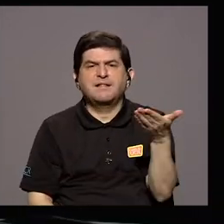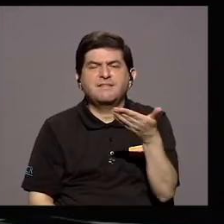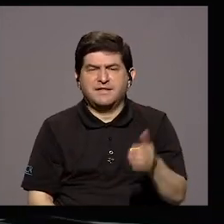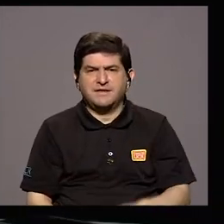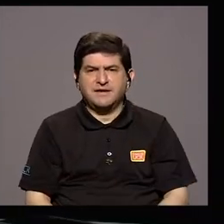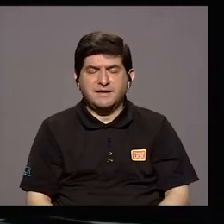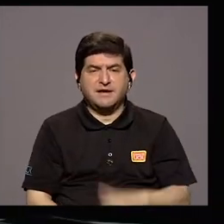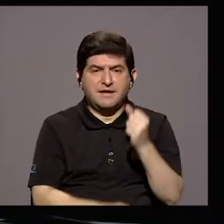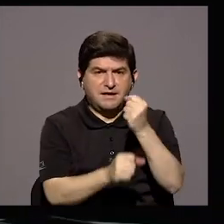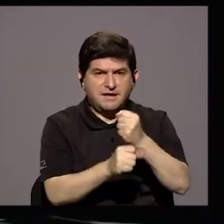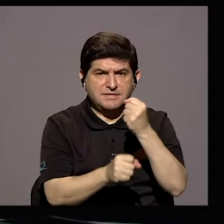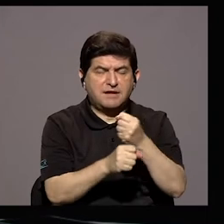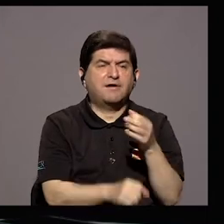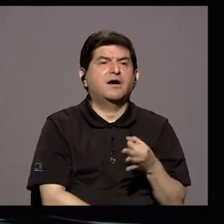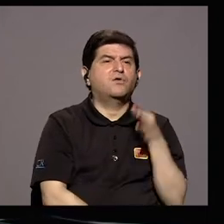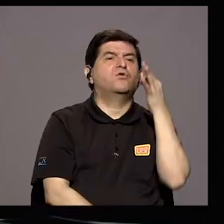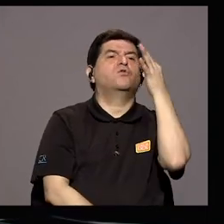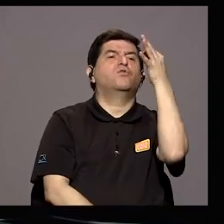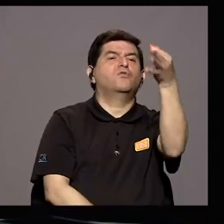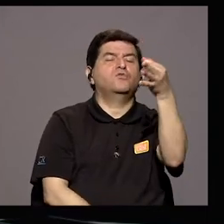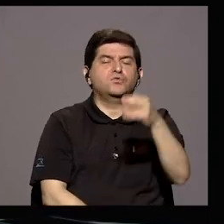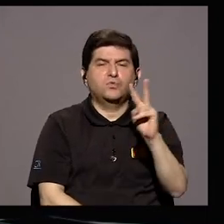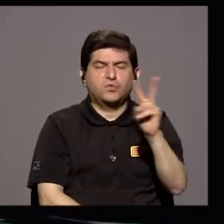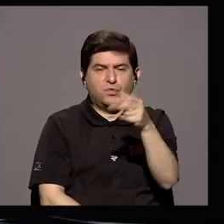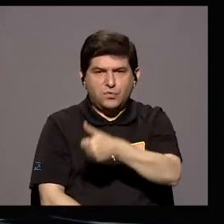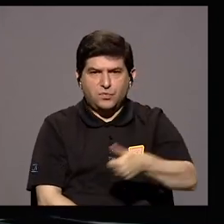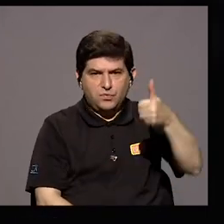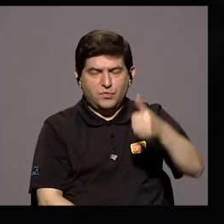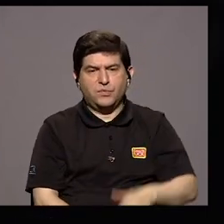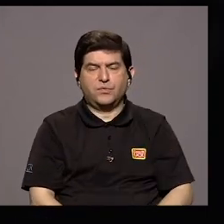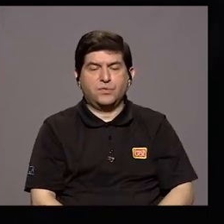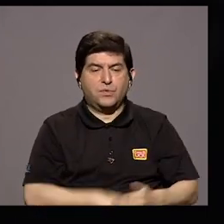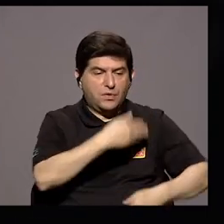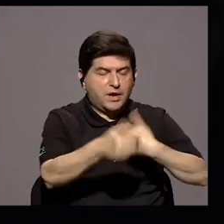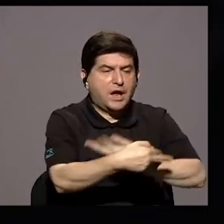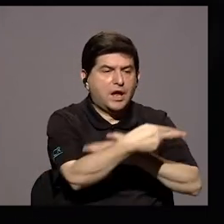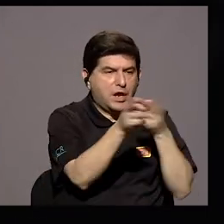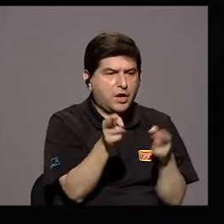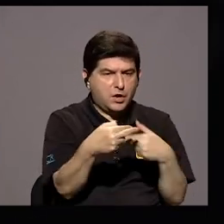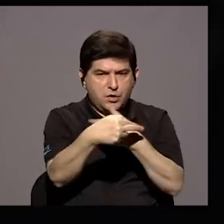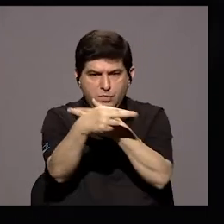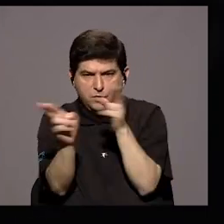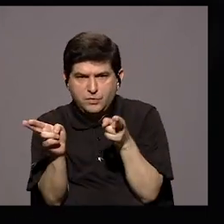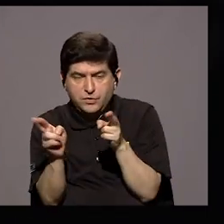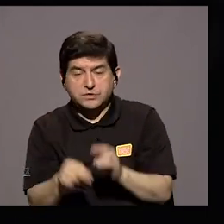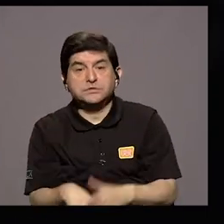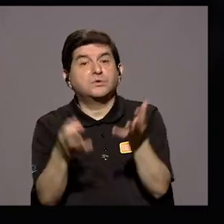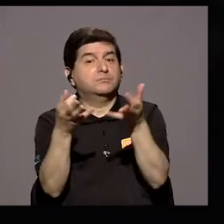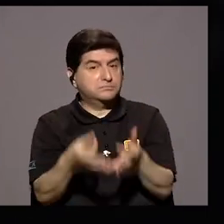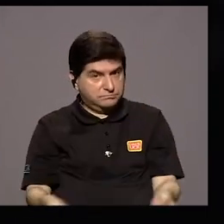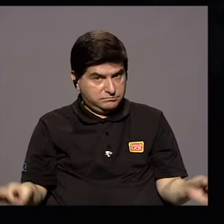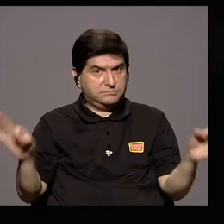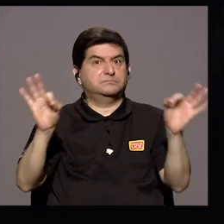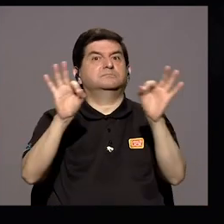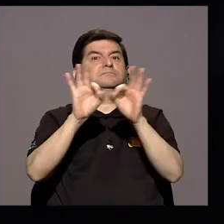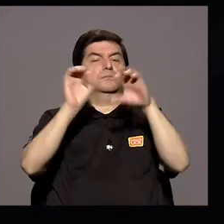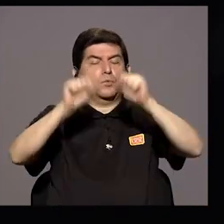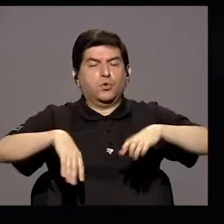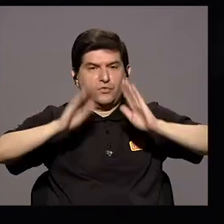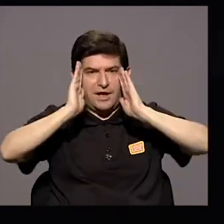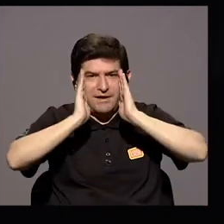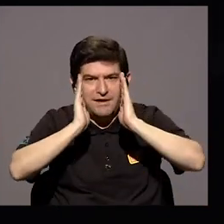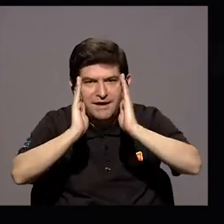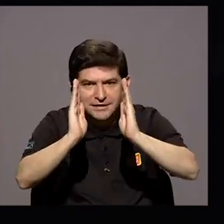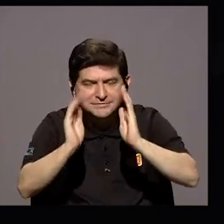De las tareas A futuro De la vicerrectoría El tema De la regionalización Que es uno Relevante Para